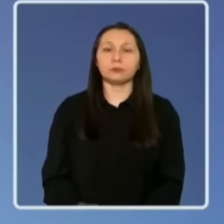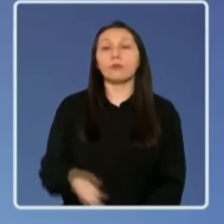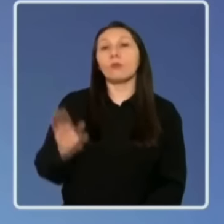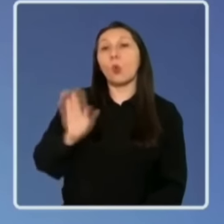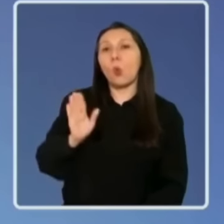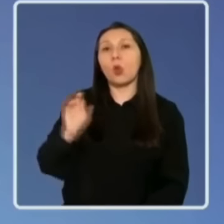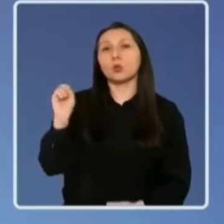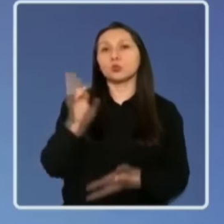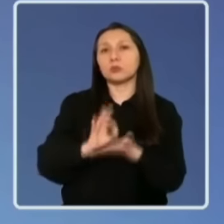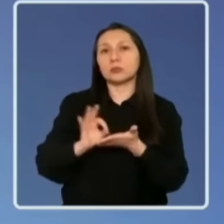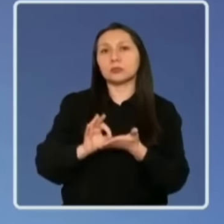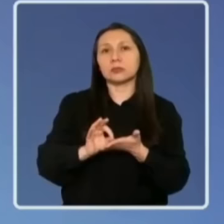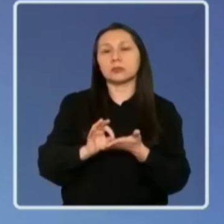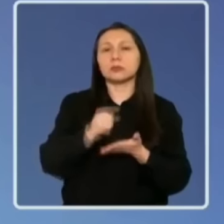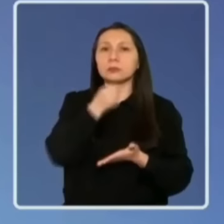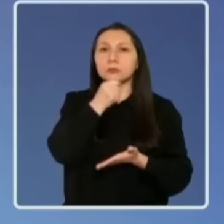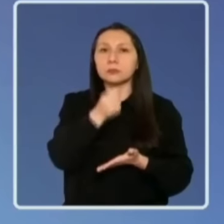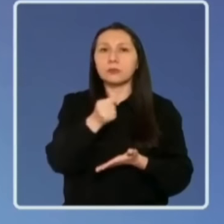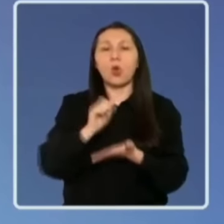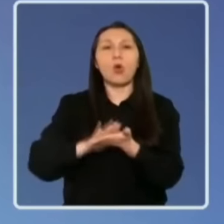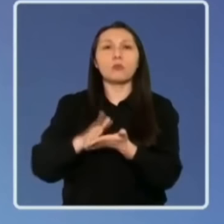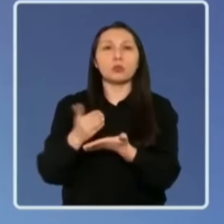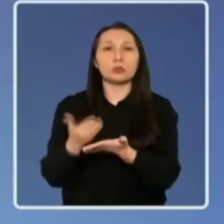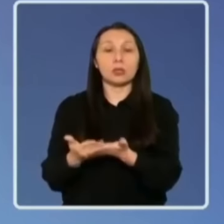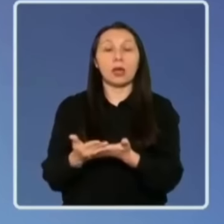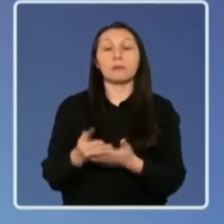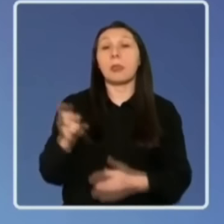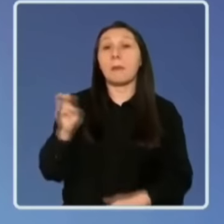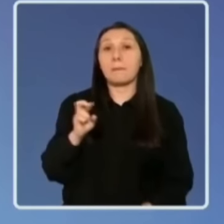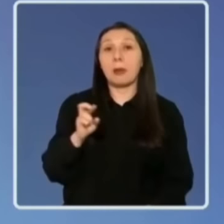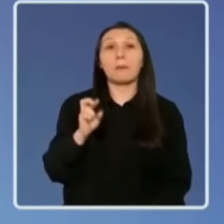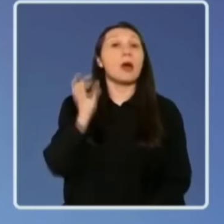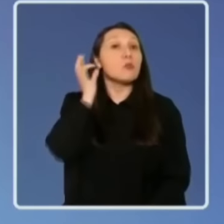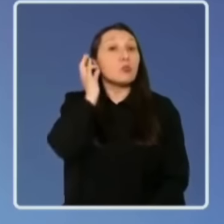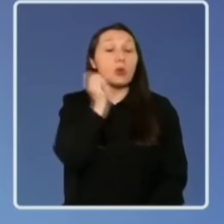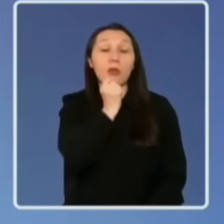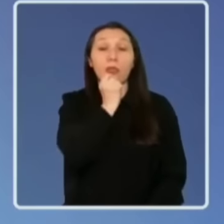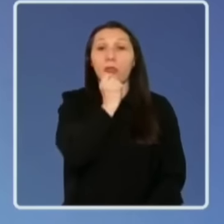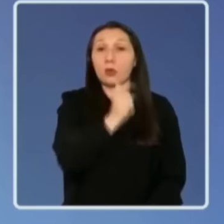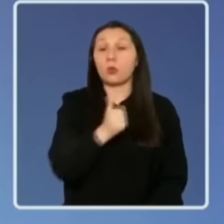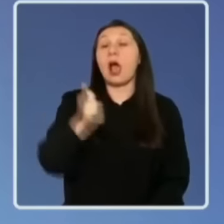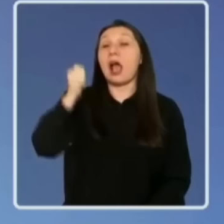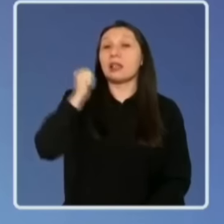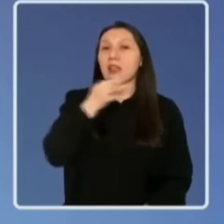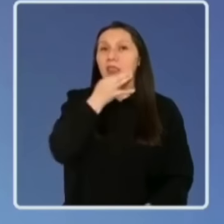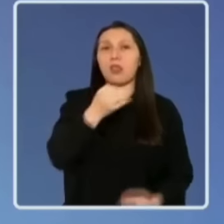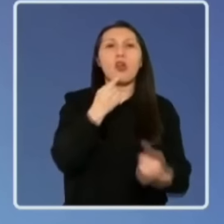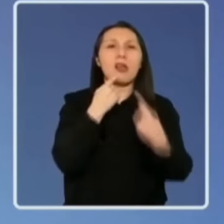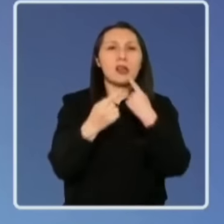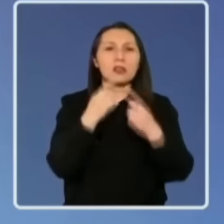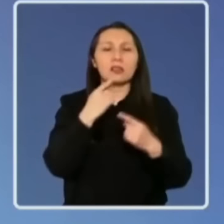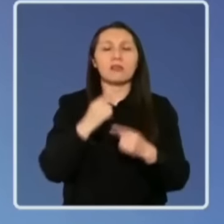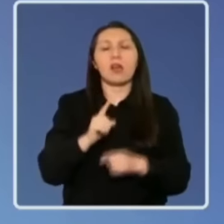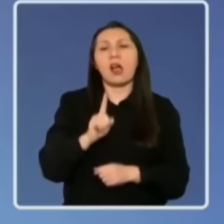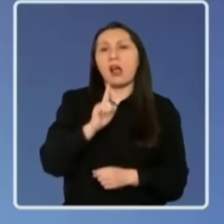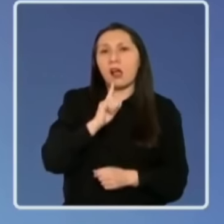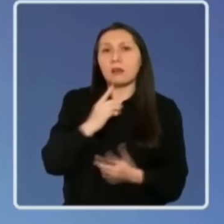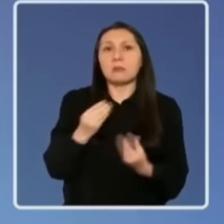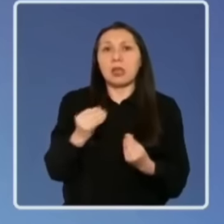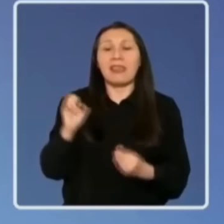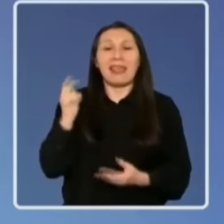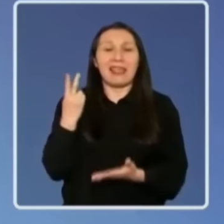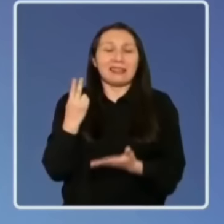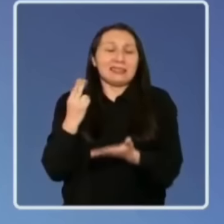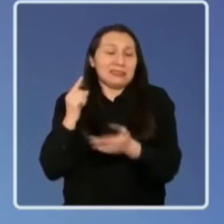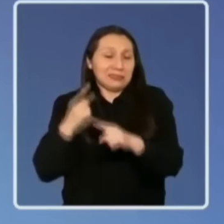Hola, subsecretario, ¿cómo está? Bien, bien. El padre de la denunciante ayer dijo en una entrevista que temía que el ex subsecretario